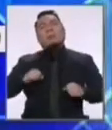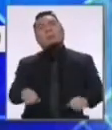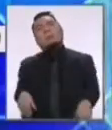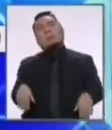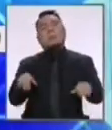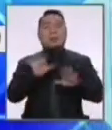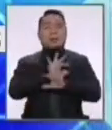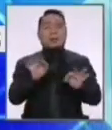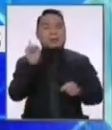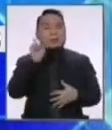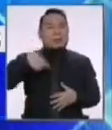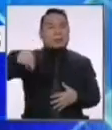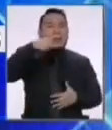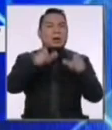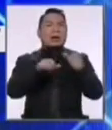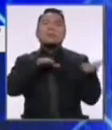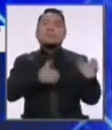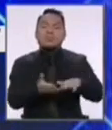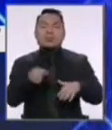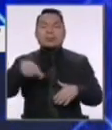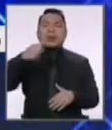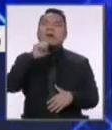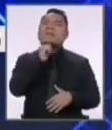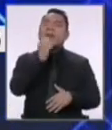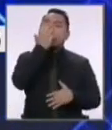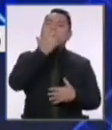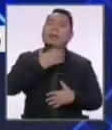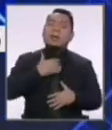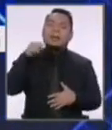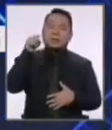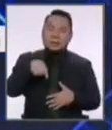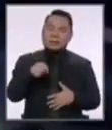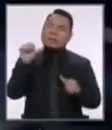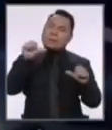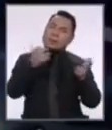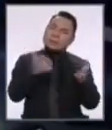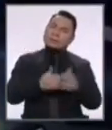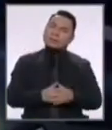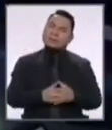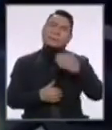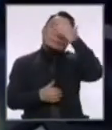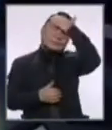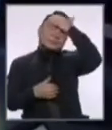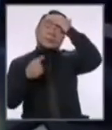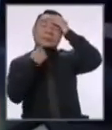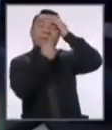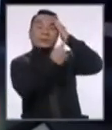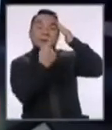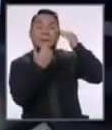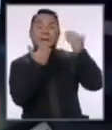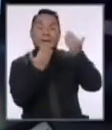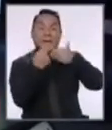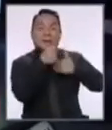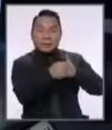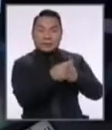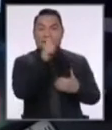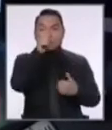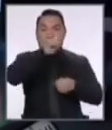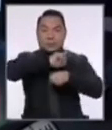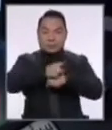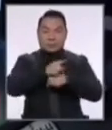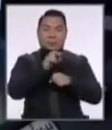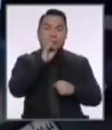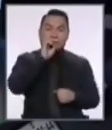cruzados mientras la gente se muere por falta de oxígeno. Eso es inmoral. Solamente recordarles que cada intervención es solamente un